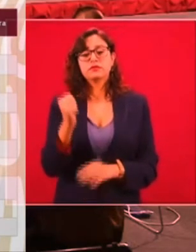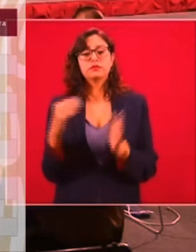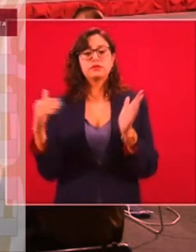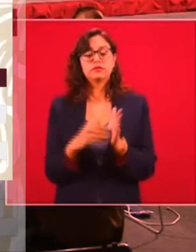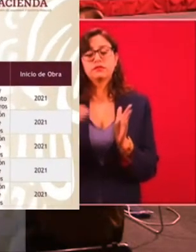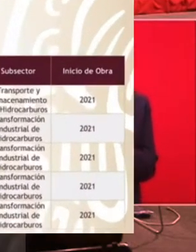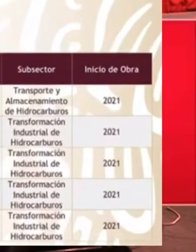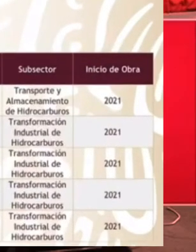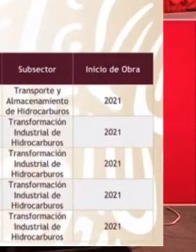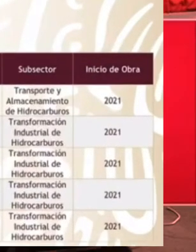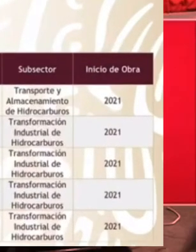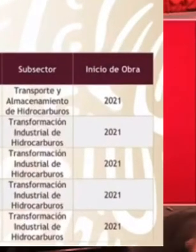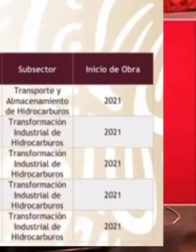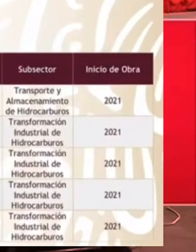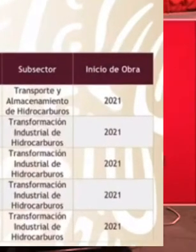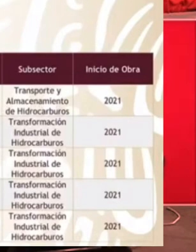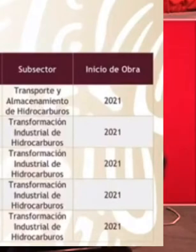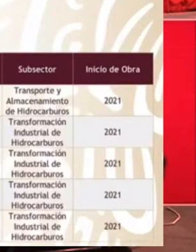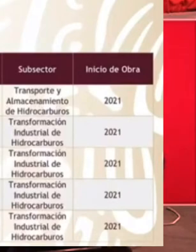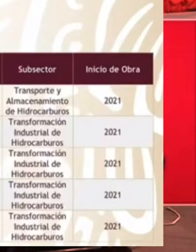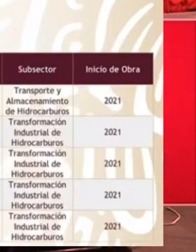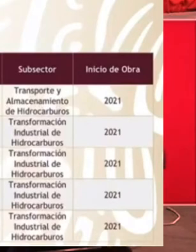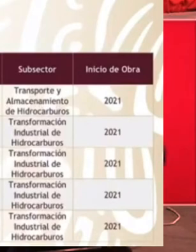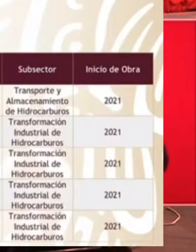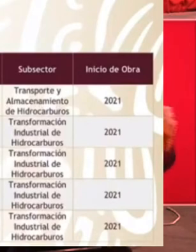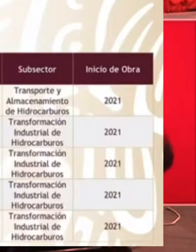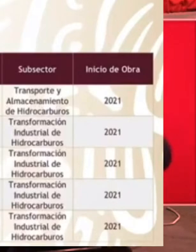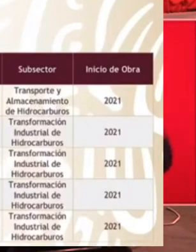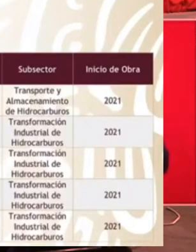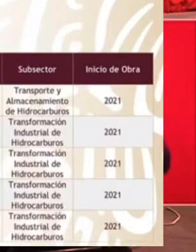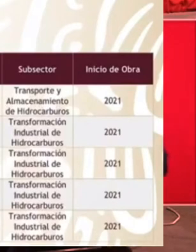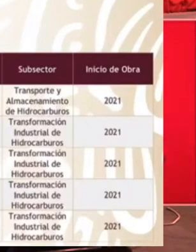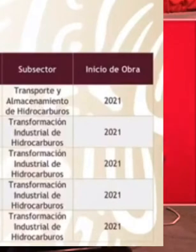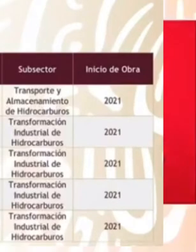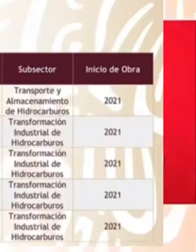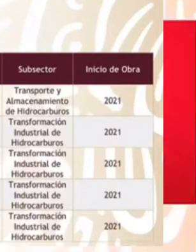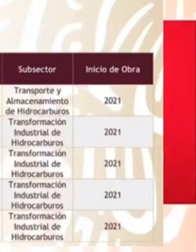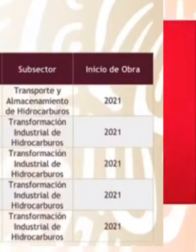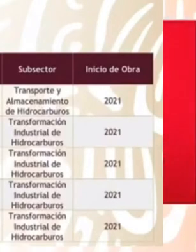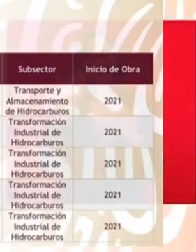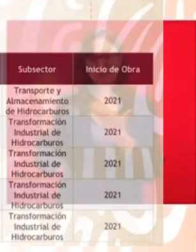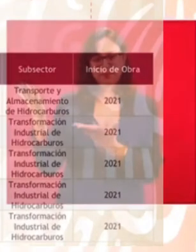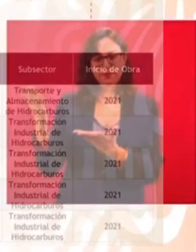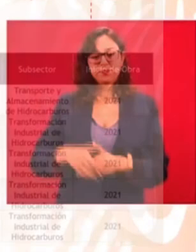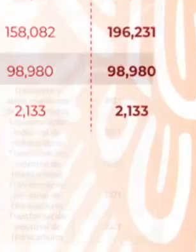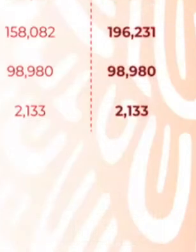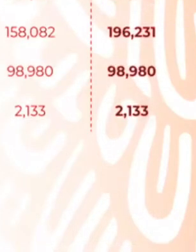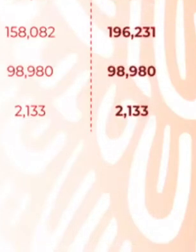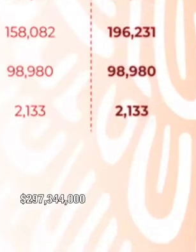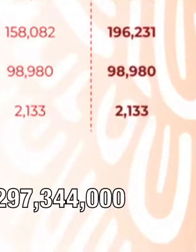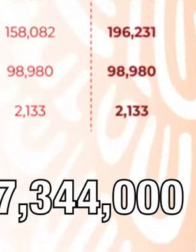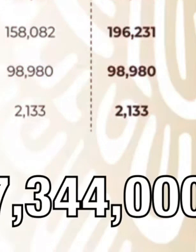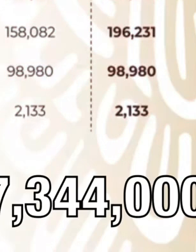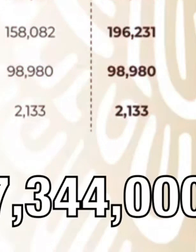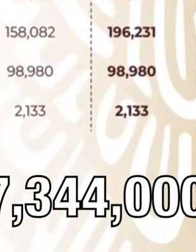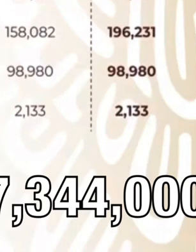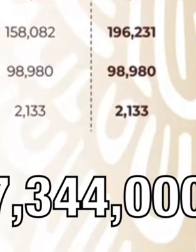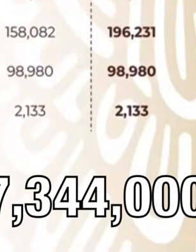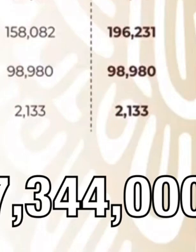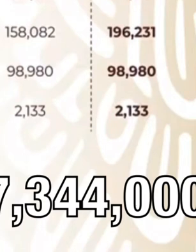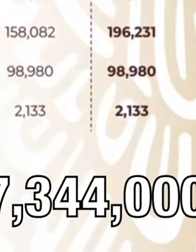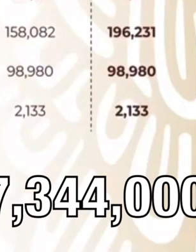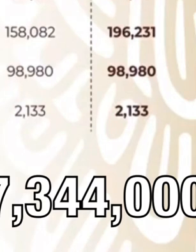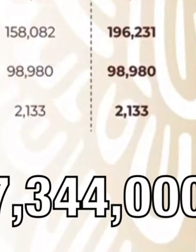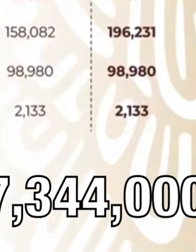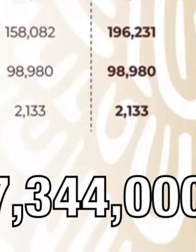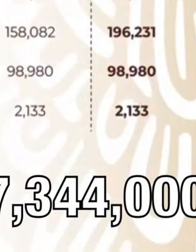los cuales 156 mil son el sector de comunicaciones, 98 mil en energía y 2 mil millones de pesos en agua y medio ambiente. Esto, tan sólo